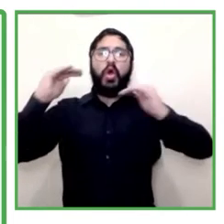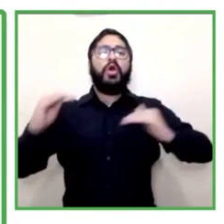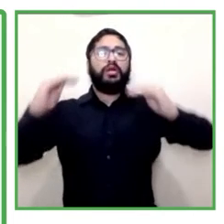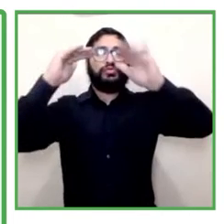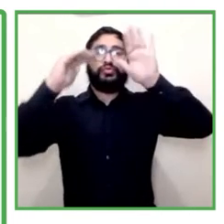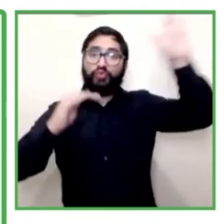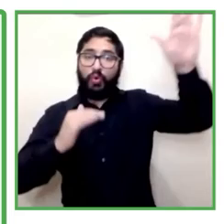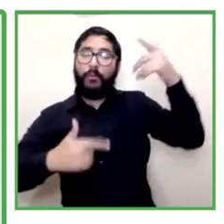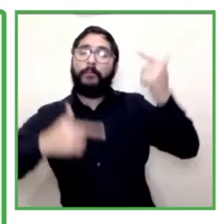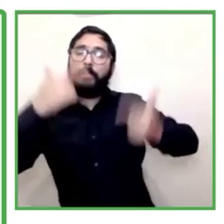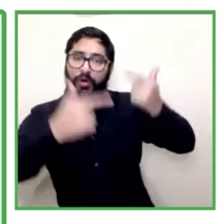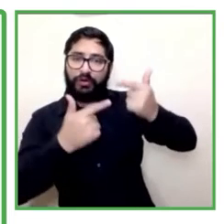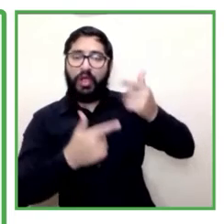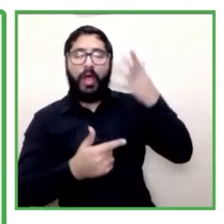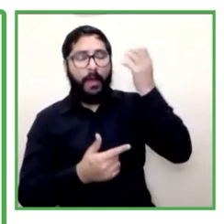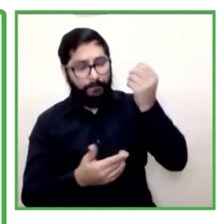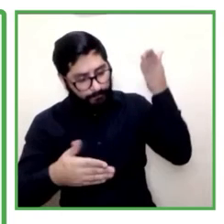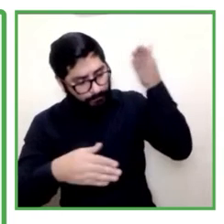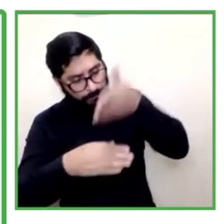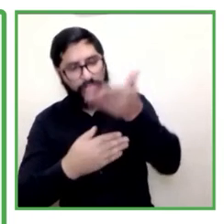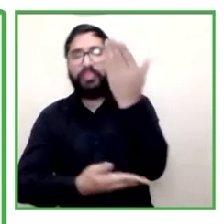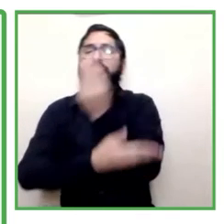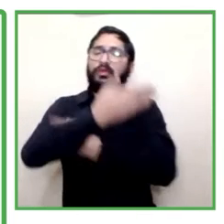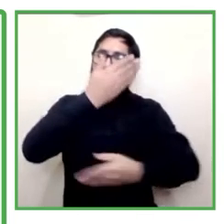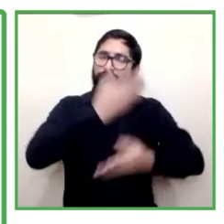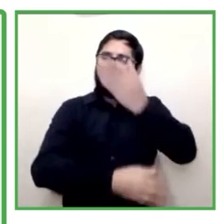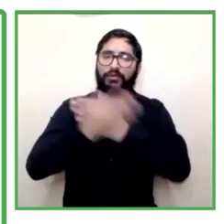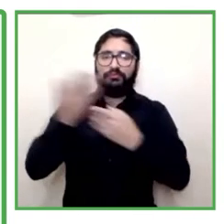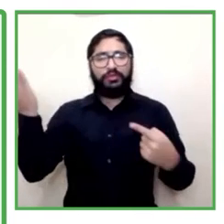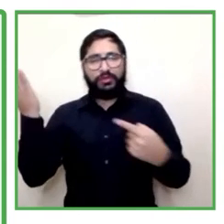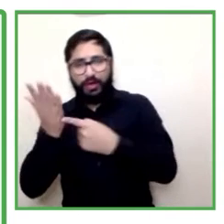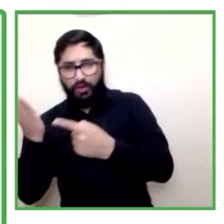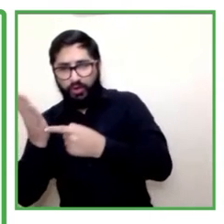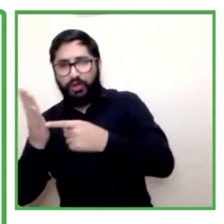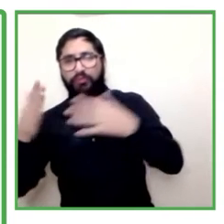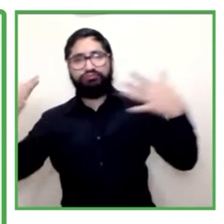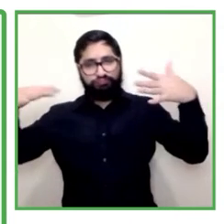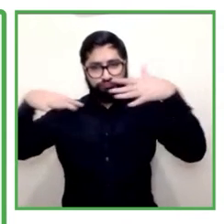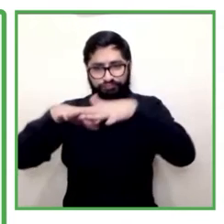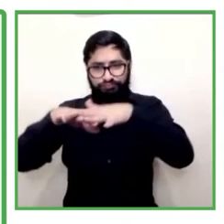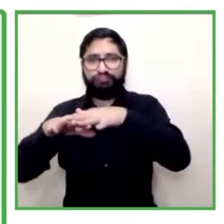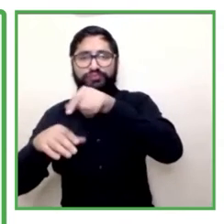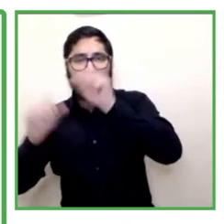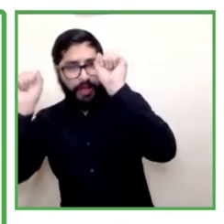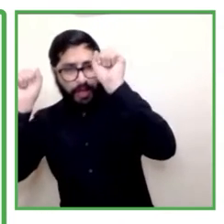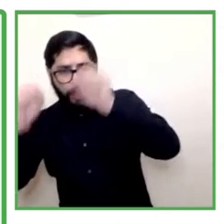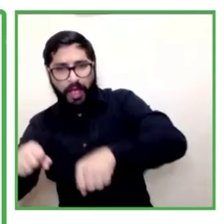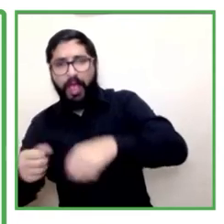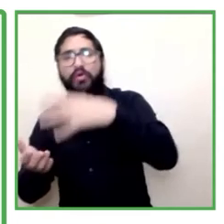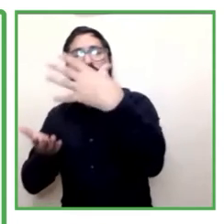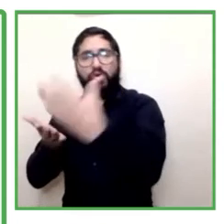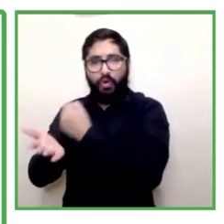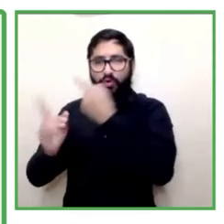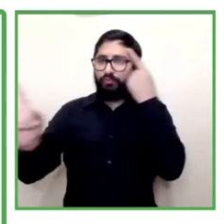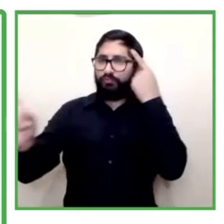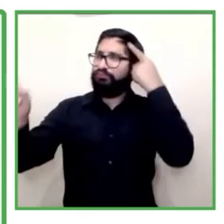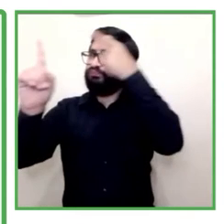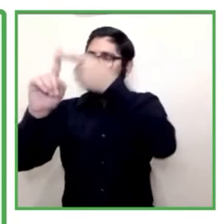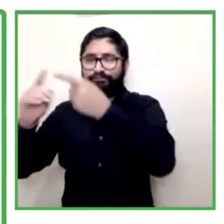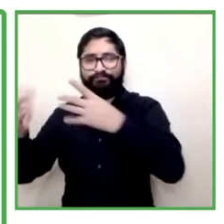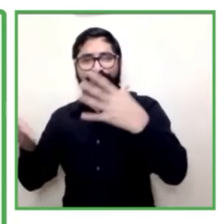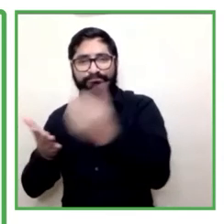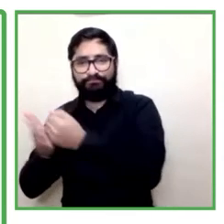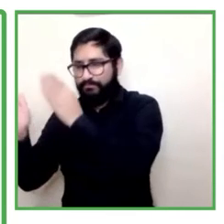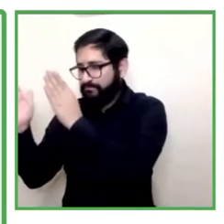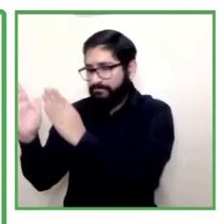comité técnico nacional a través del cual se logra movilizar acciones al interior de las diferentes áreas y